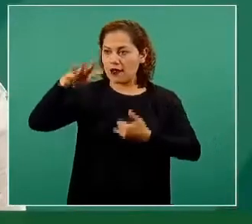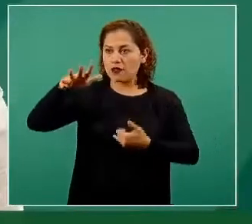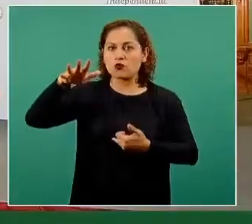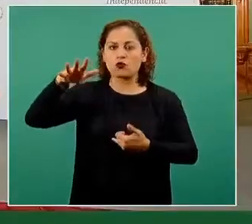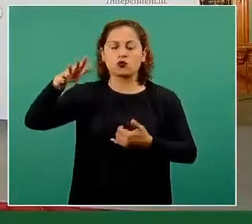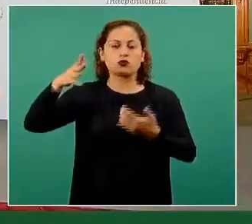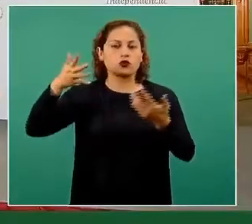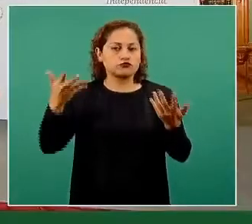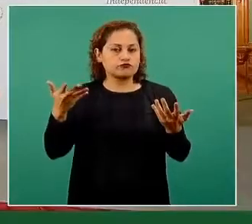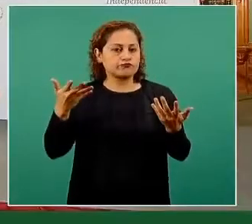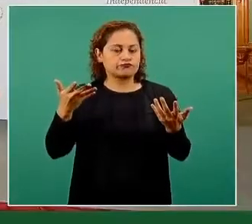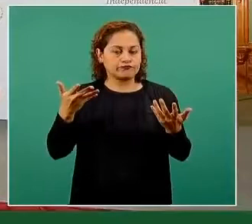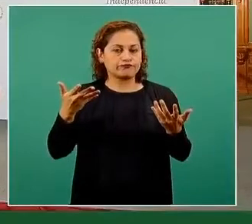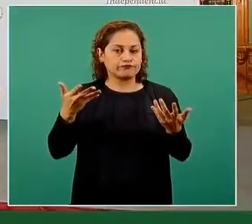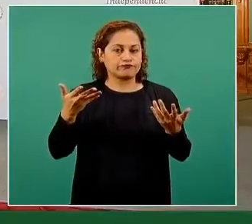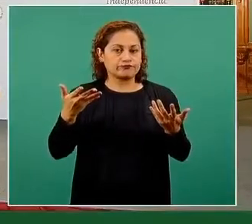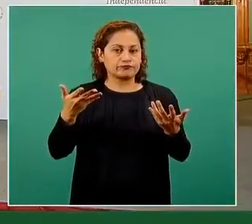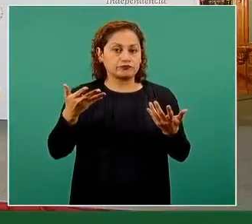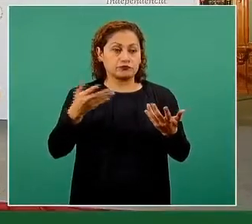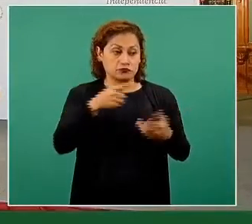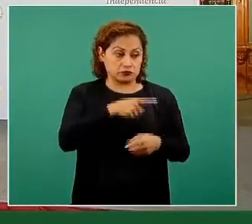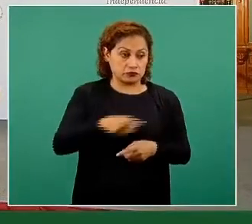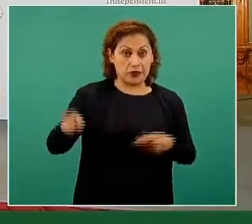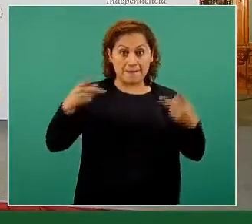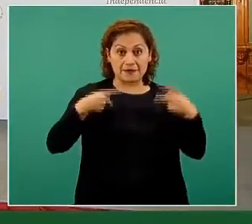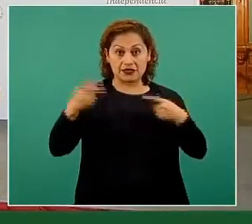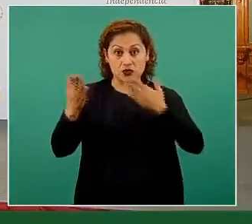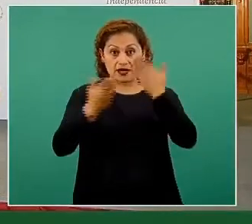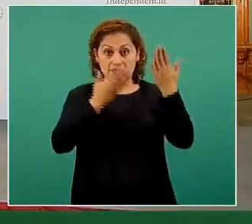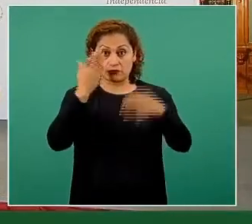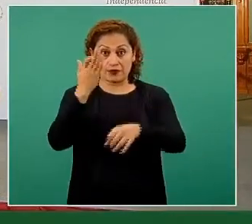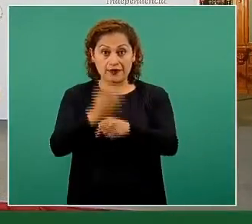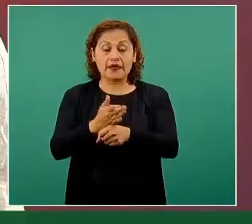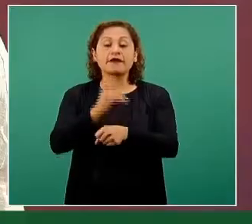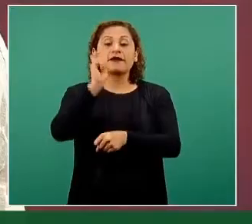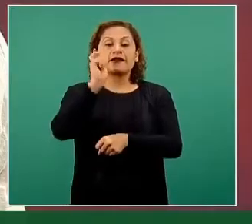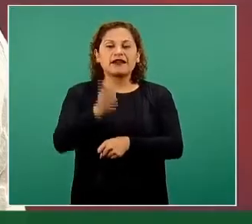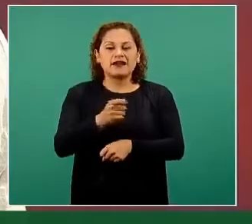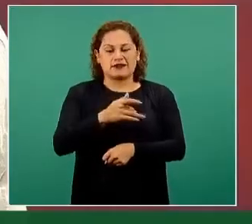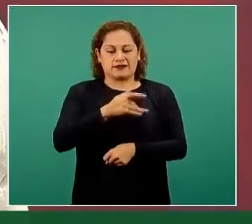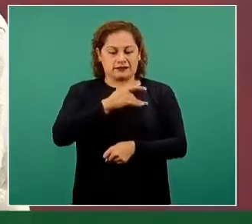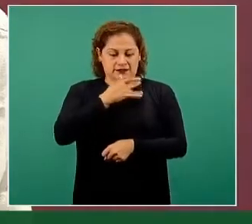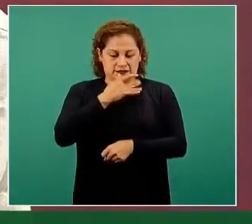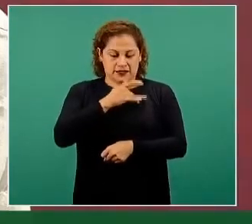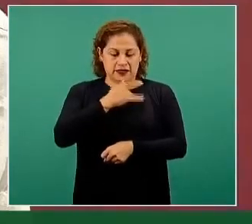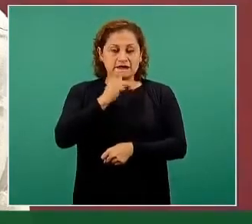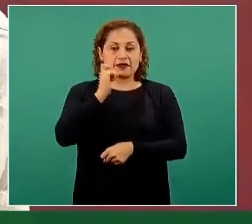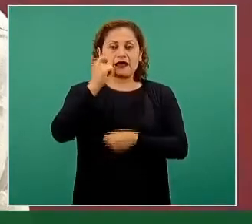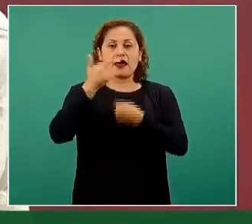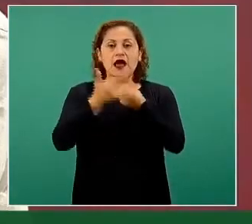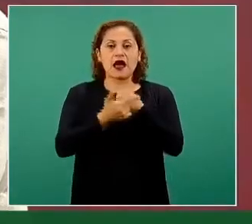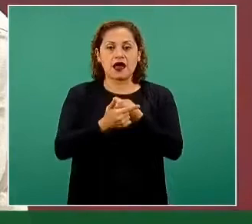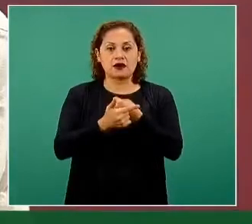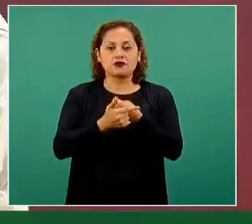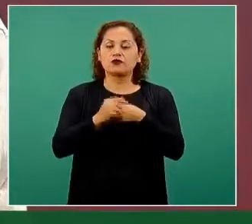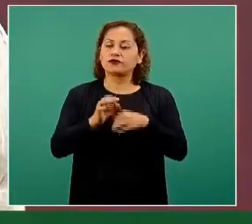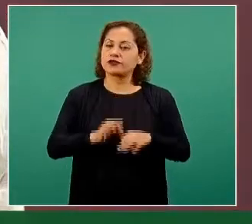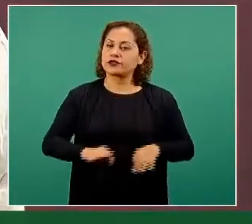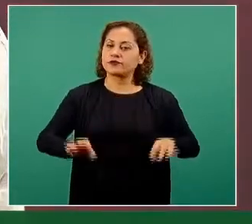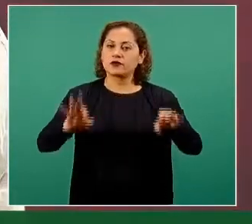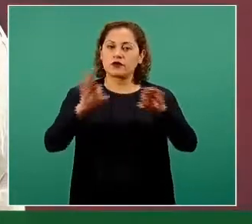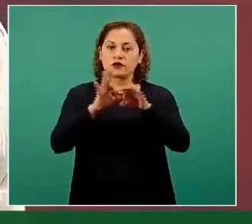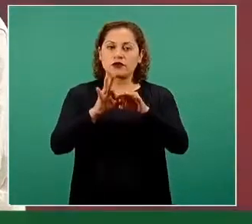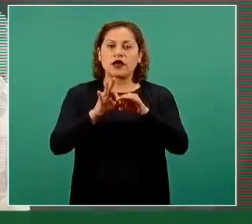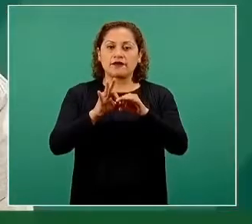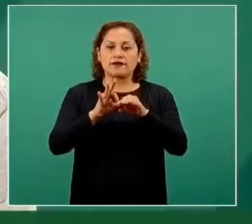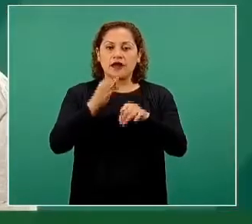incluso personas adultas que van a las escuelas, lo más importante es que se alerte de que esos síntomas